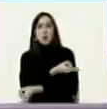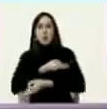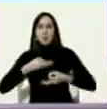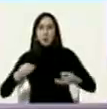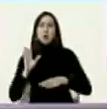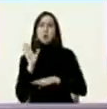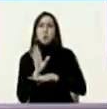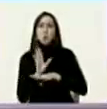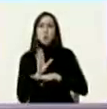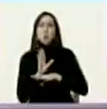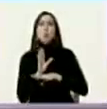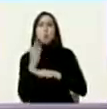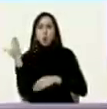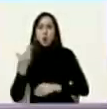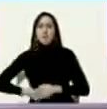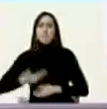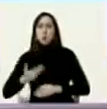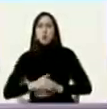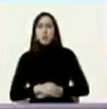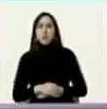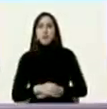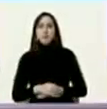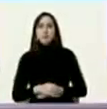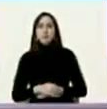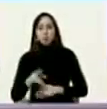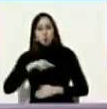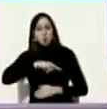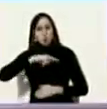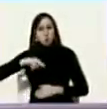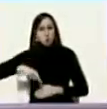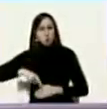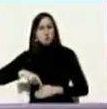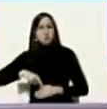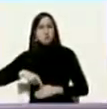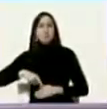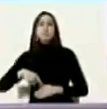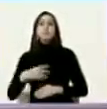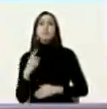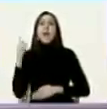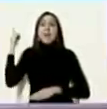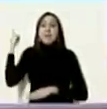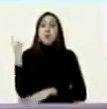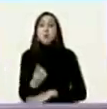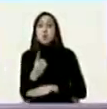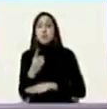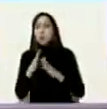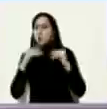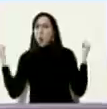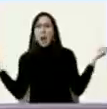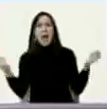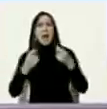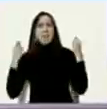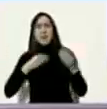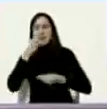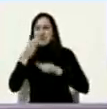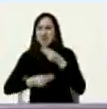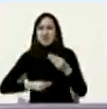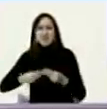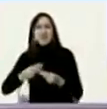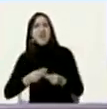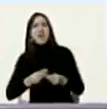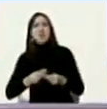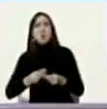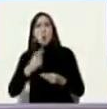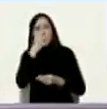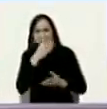protección así que nosotros denunciamos la asquerosa campaña que se dirige desde las